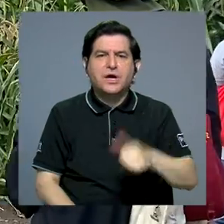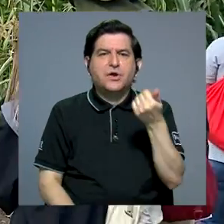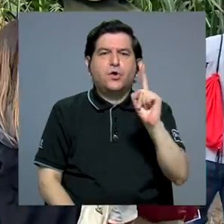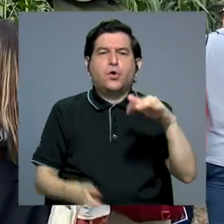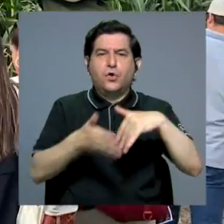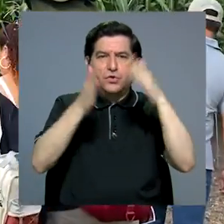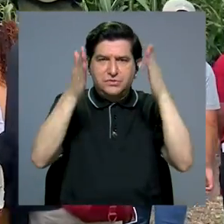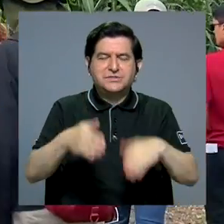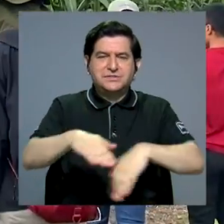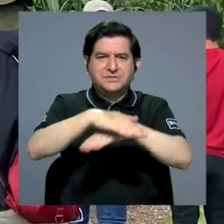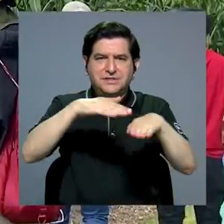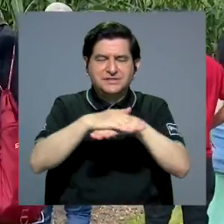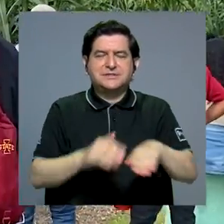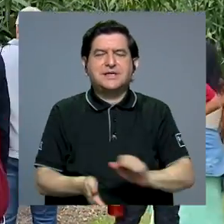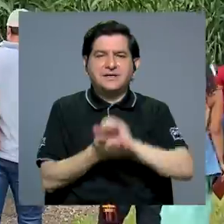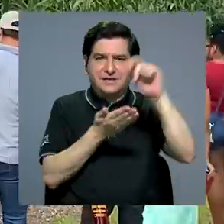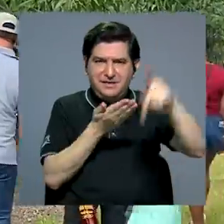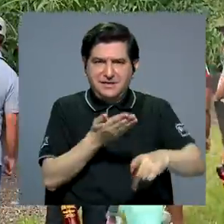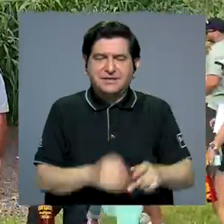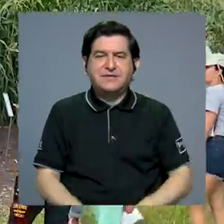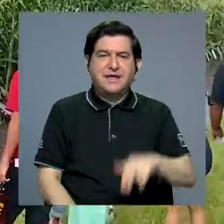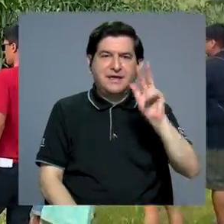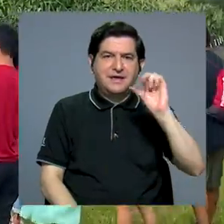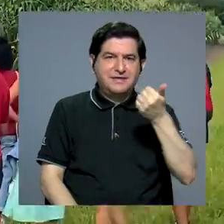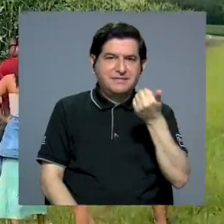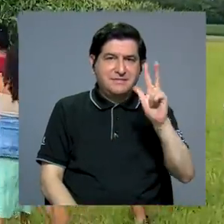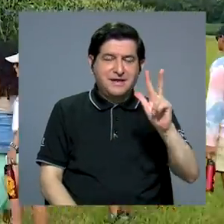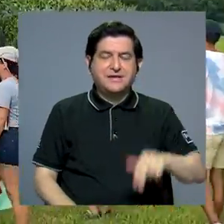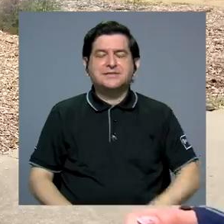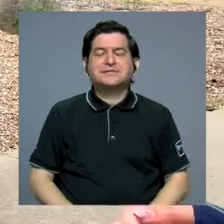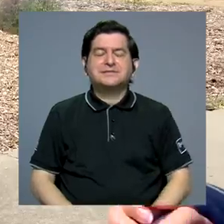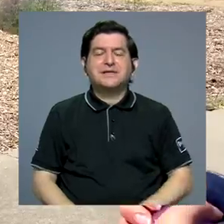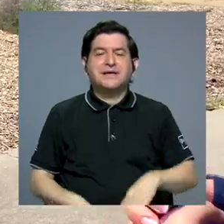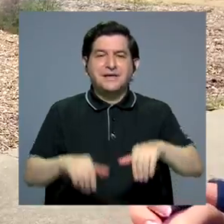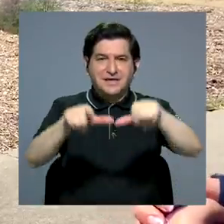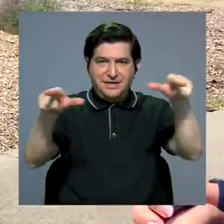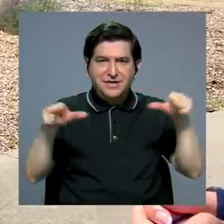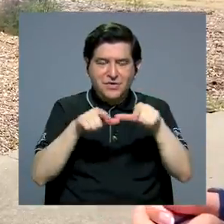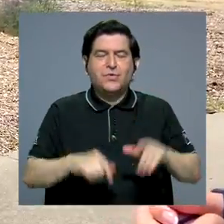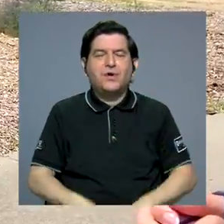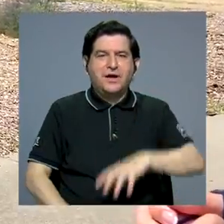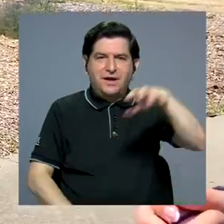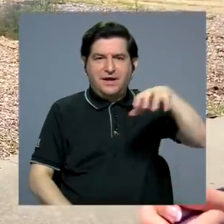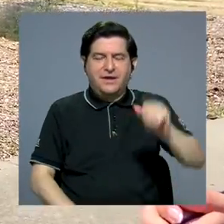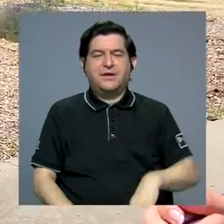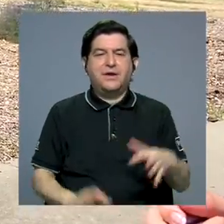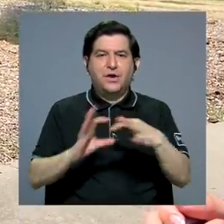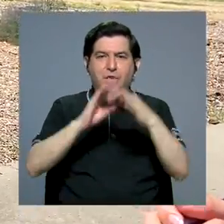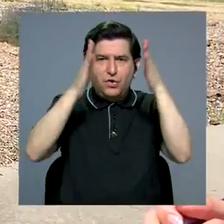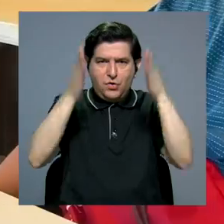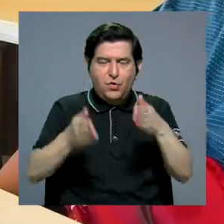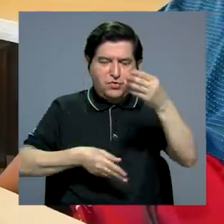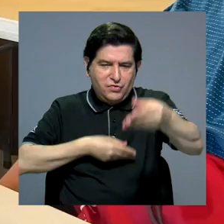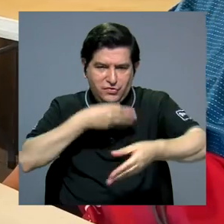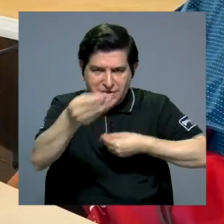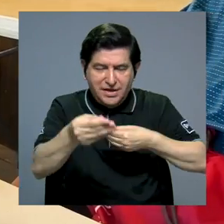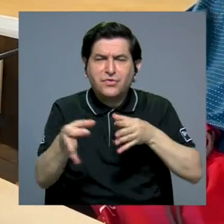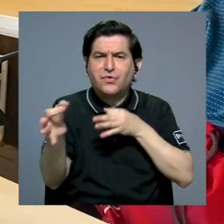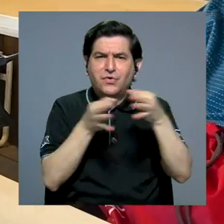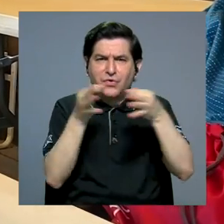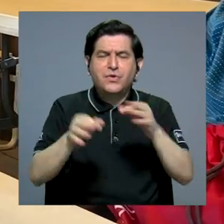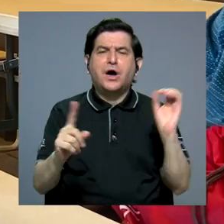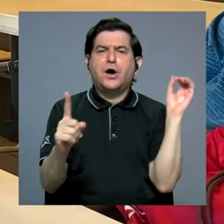seleccionados 11 estudiantes de la sede Rodrigo Facio y 13 de la sede del Atlántico. La coordinadora del